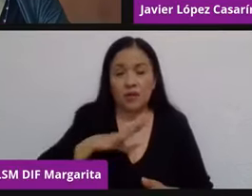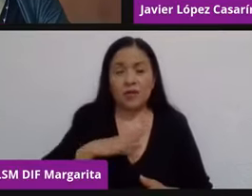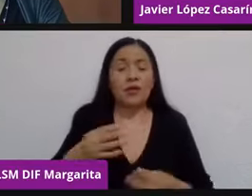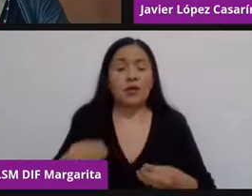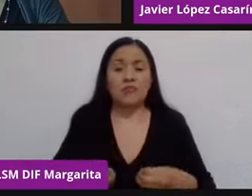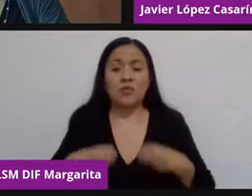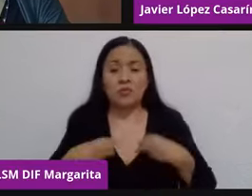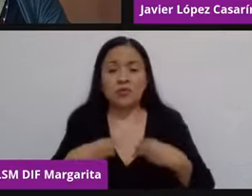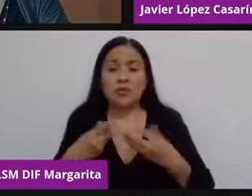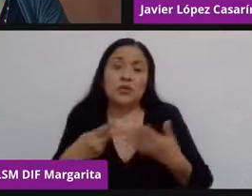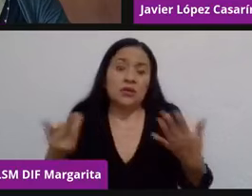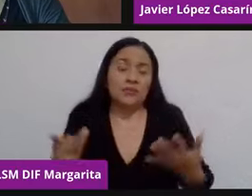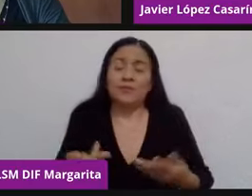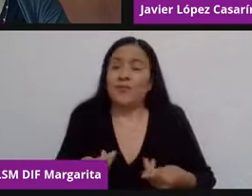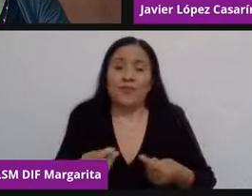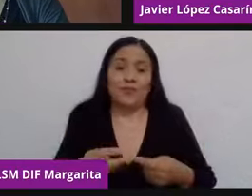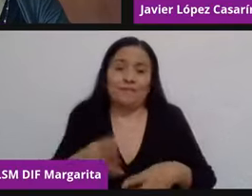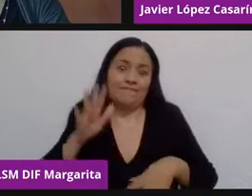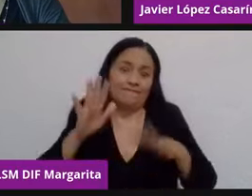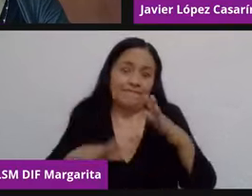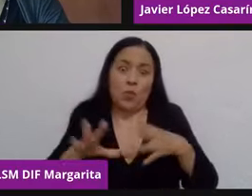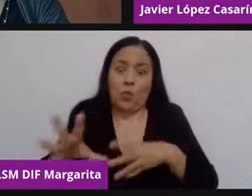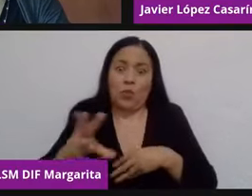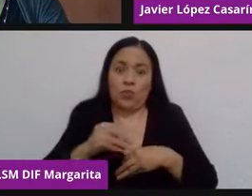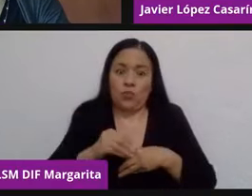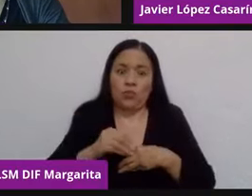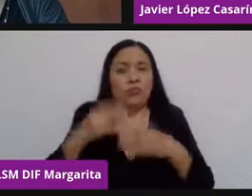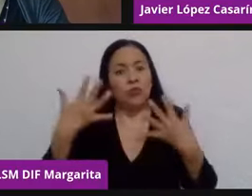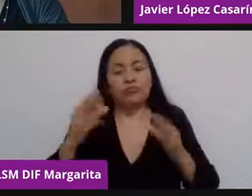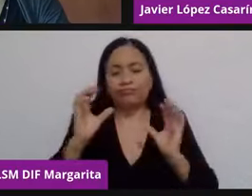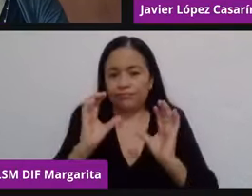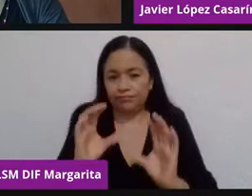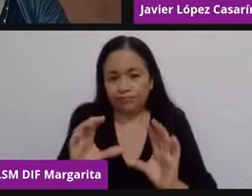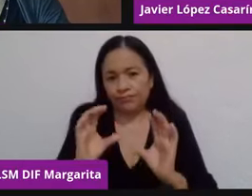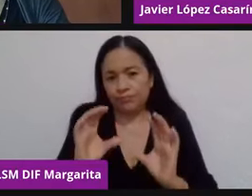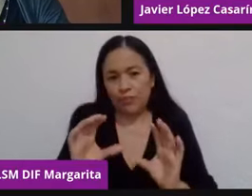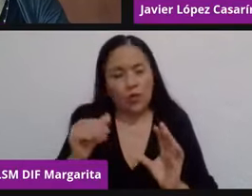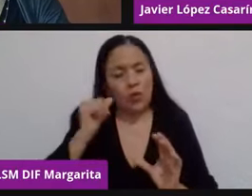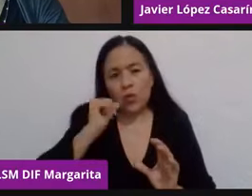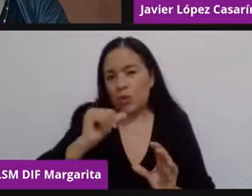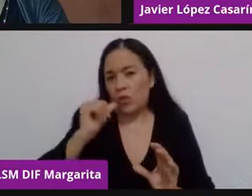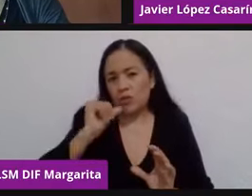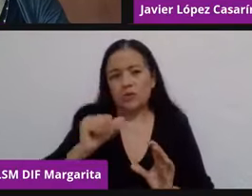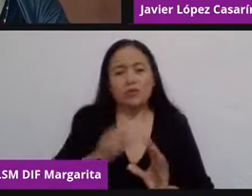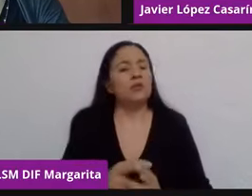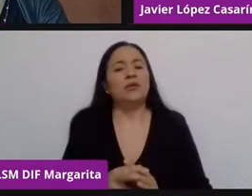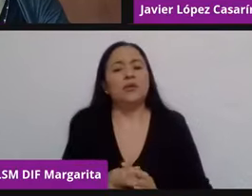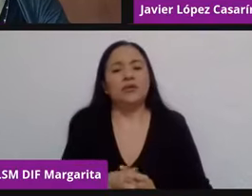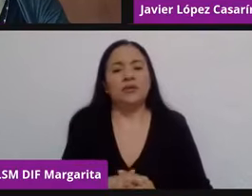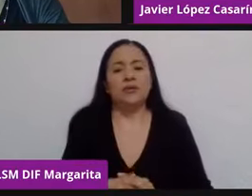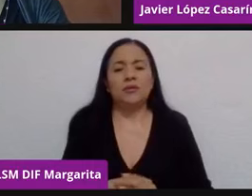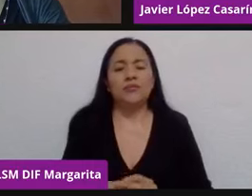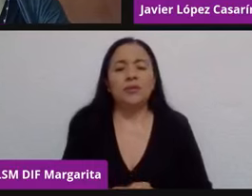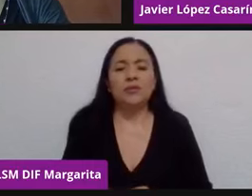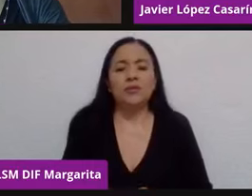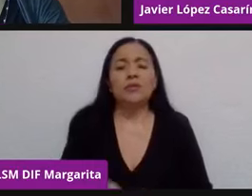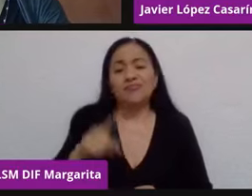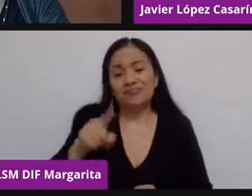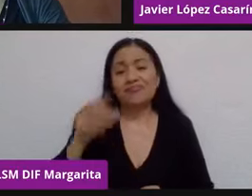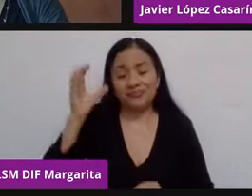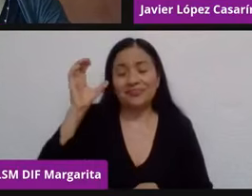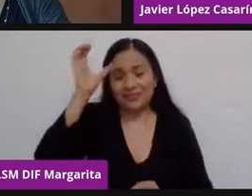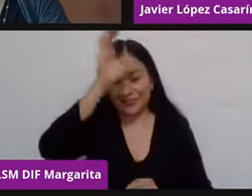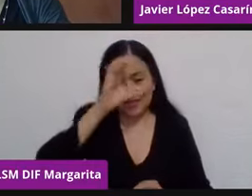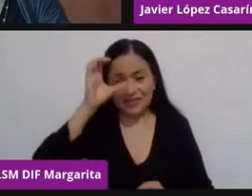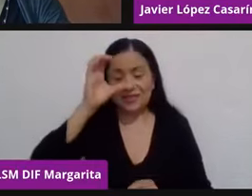expuestos y que a fin de cuentas tenemos que hacer lo que tiene en nuestras manos para cuidarnos y cuidar el medio ambiente. Entonces, pues sí, esto es la ciencia, esto es la